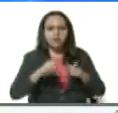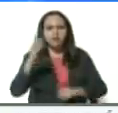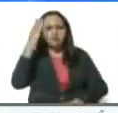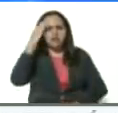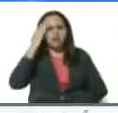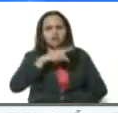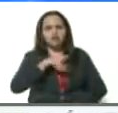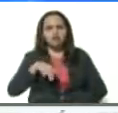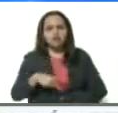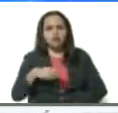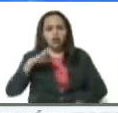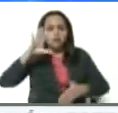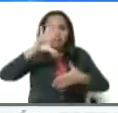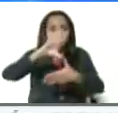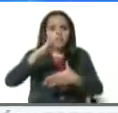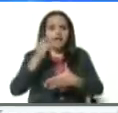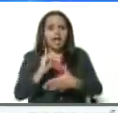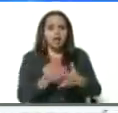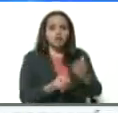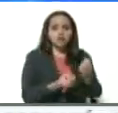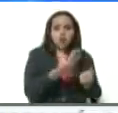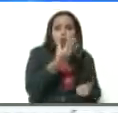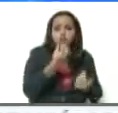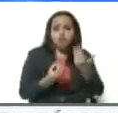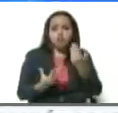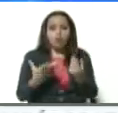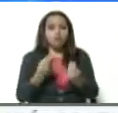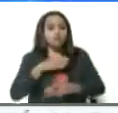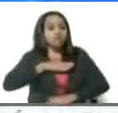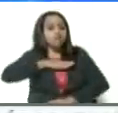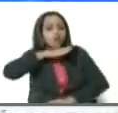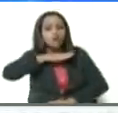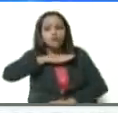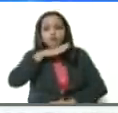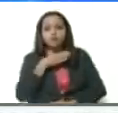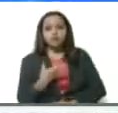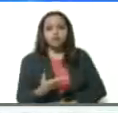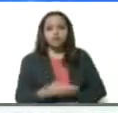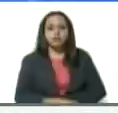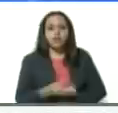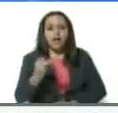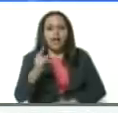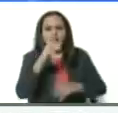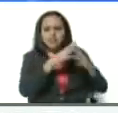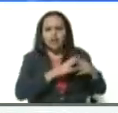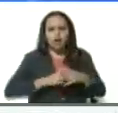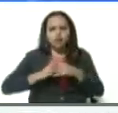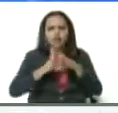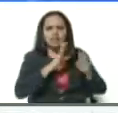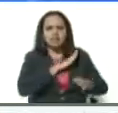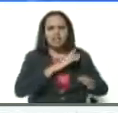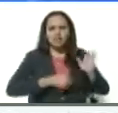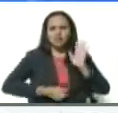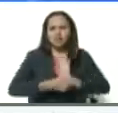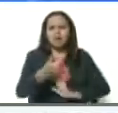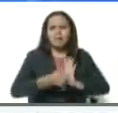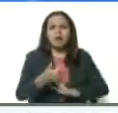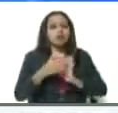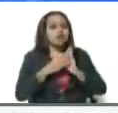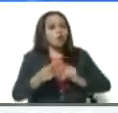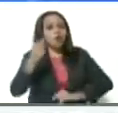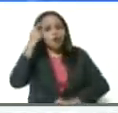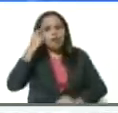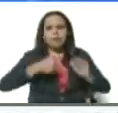que en nuestro continente hay focos desbordados completamente. Estados Unidos hoy tuvo su récord, todos los días está